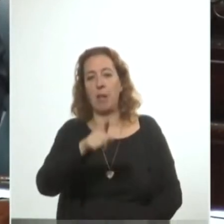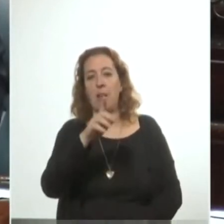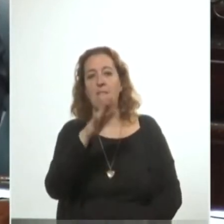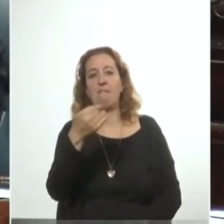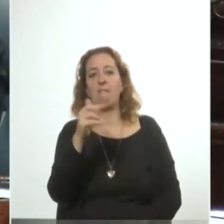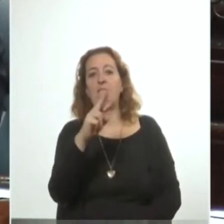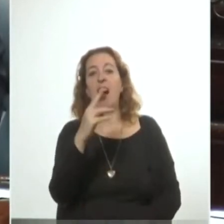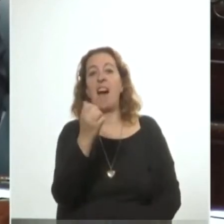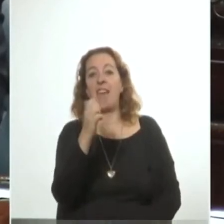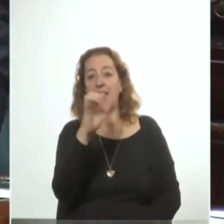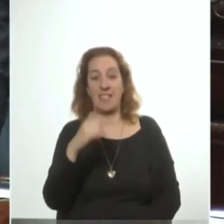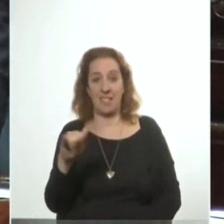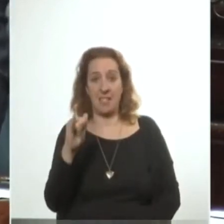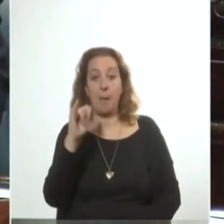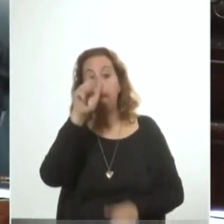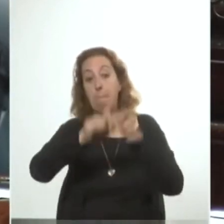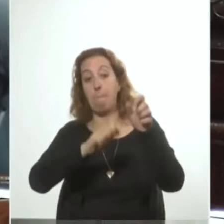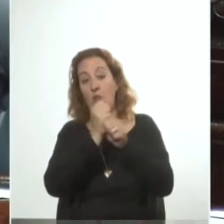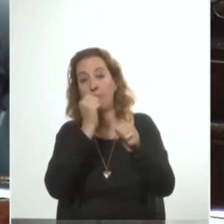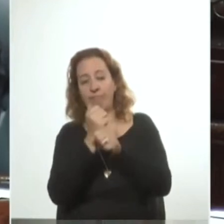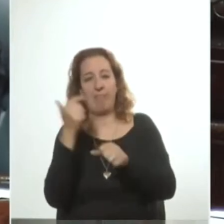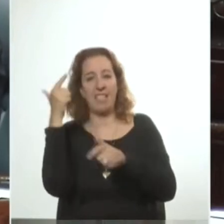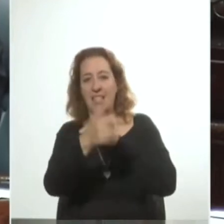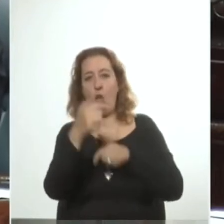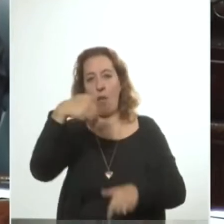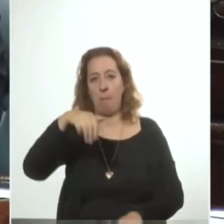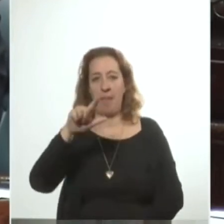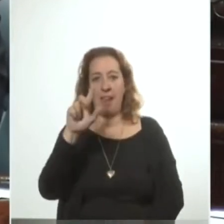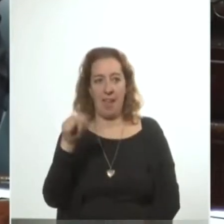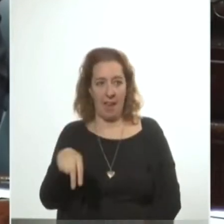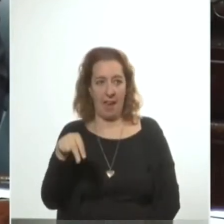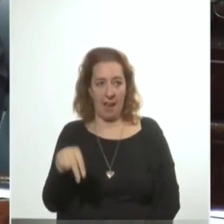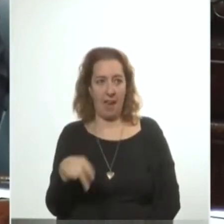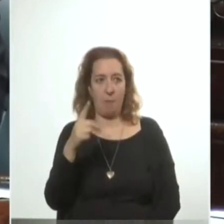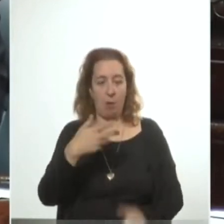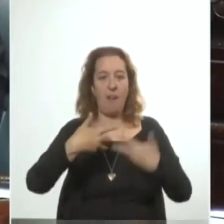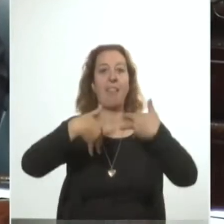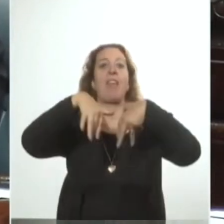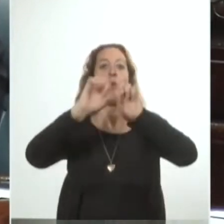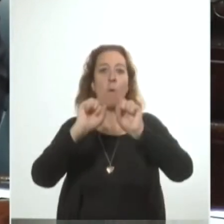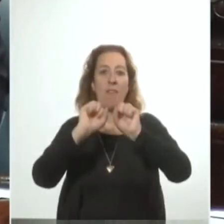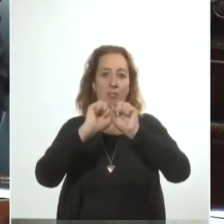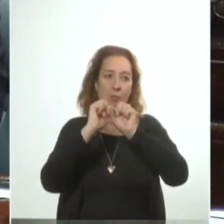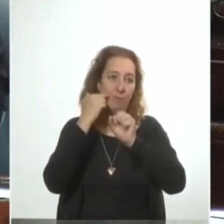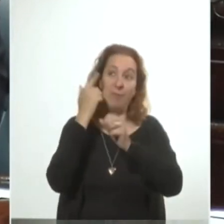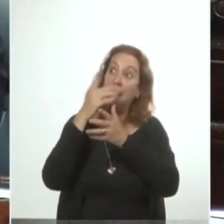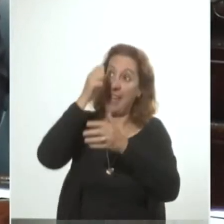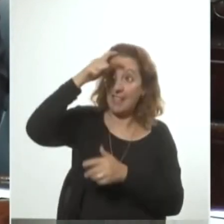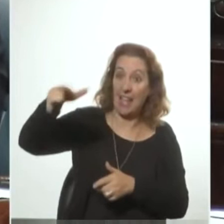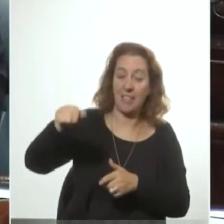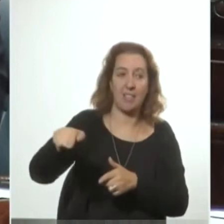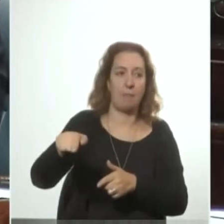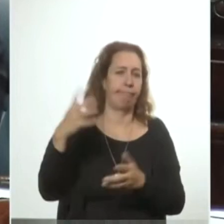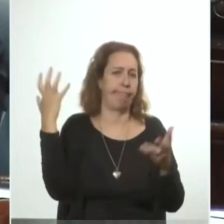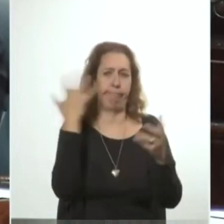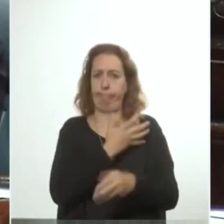asesinado por el MLN por haber descubierto una tatucena en la estancia Espartacus. Sin duda, una